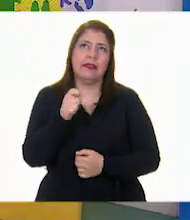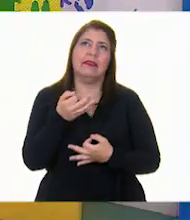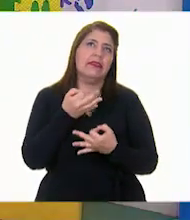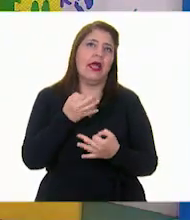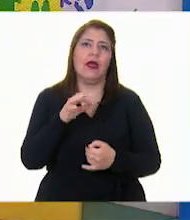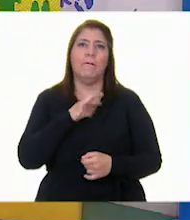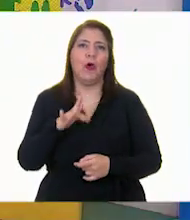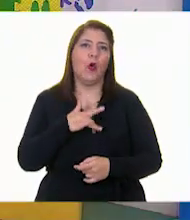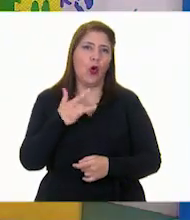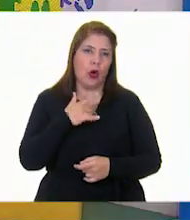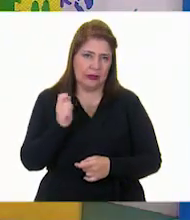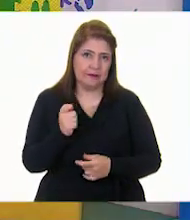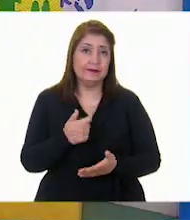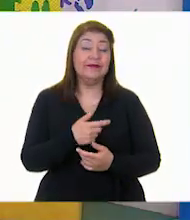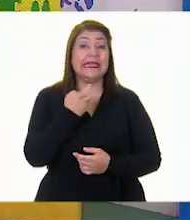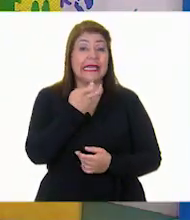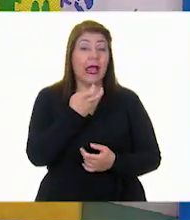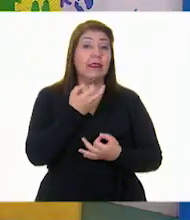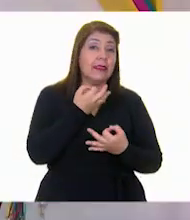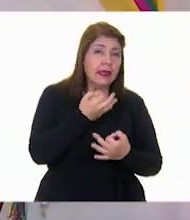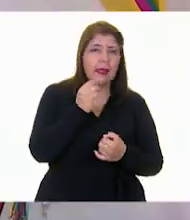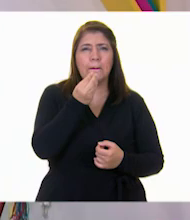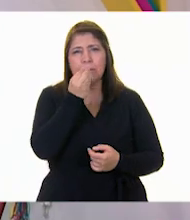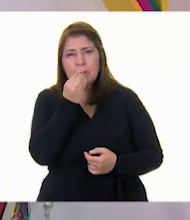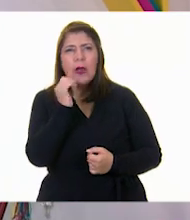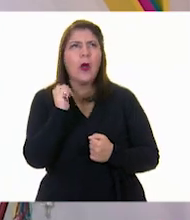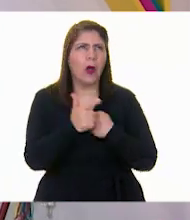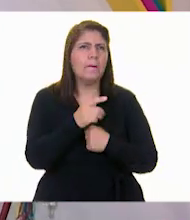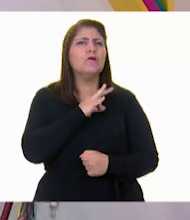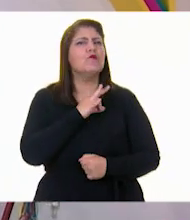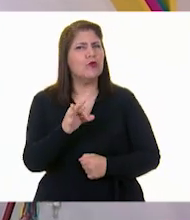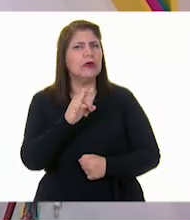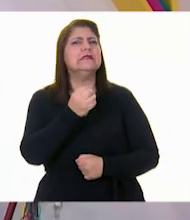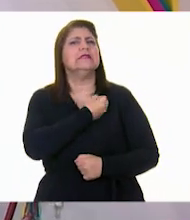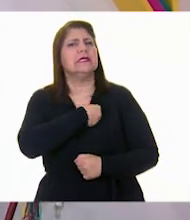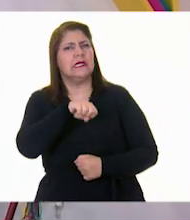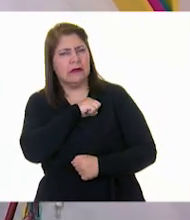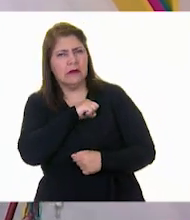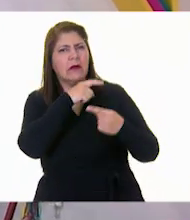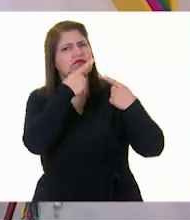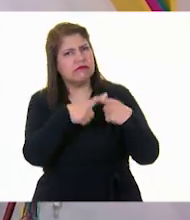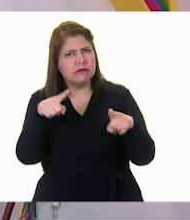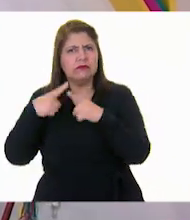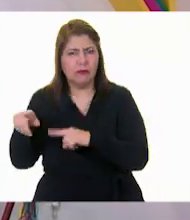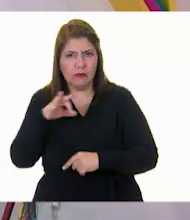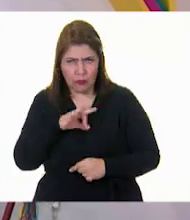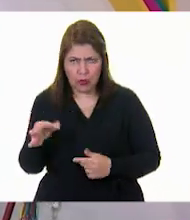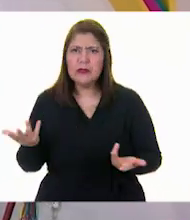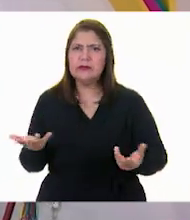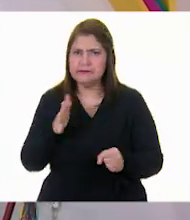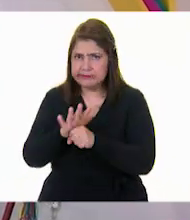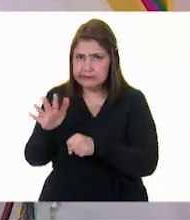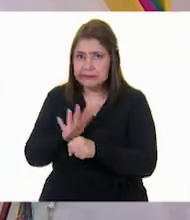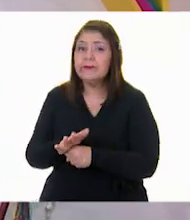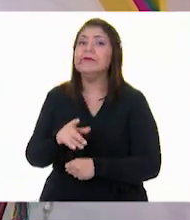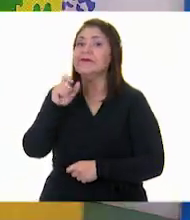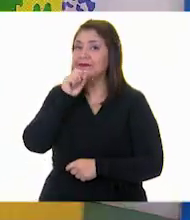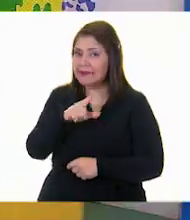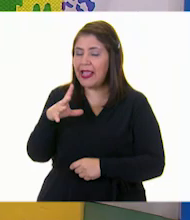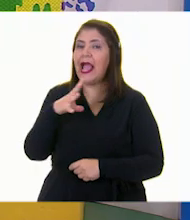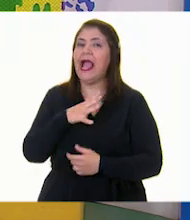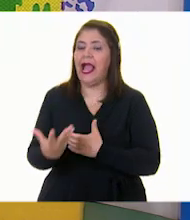la razón. Los refrigerios pueden ser muy ricos y nutritivos y también muy variados. Además, aportan